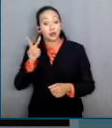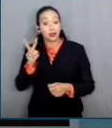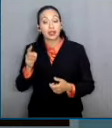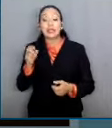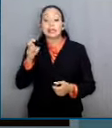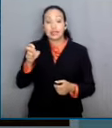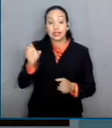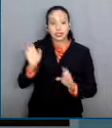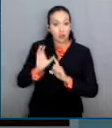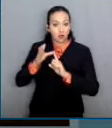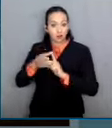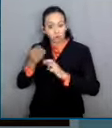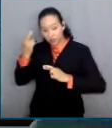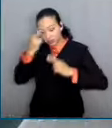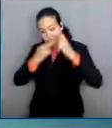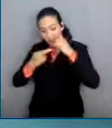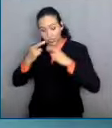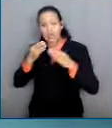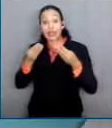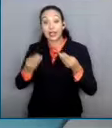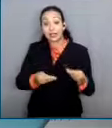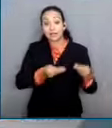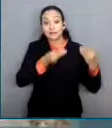ser puesto a disposición del Pleno.